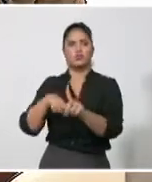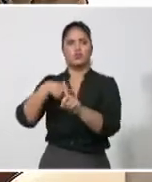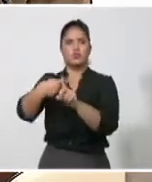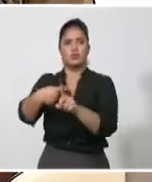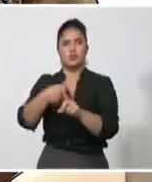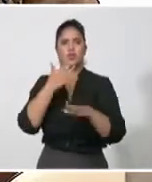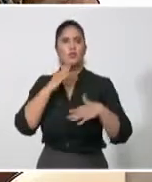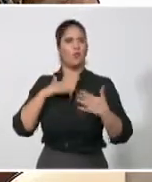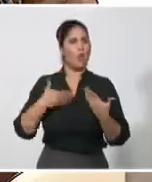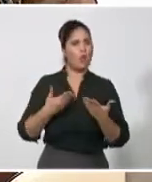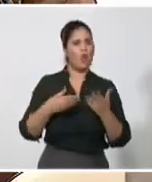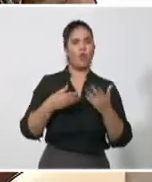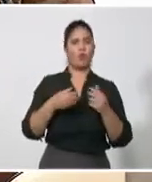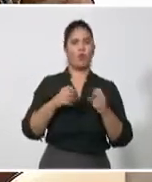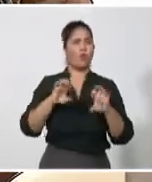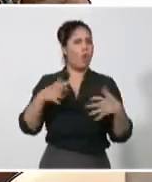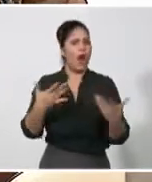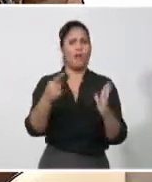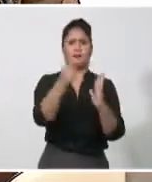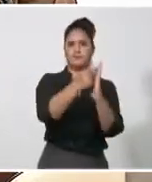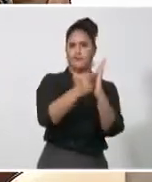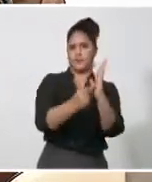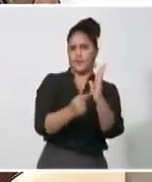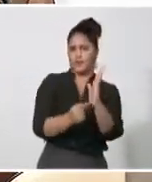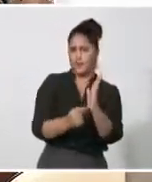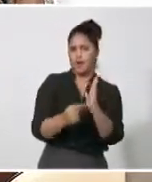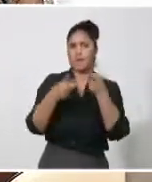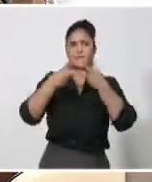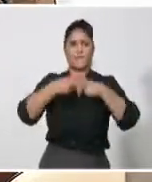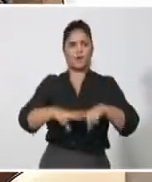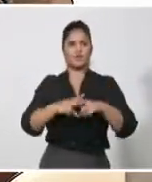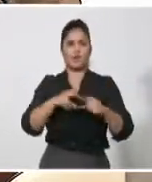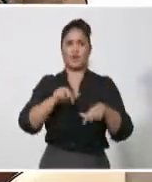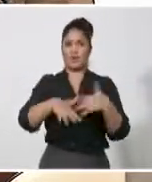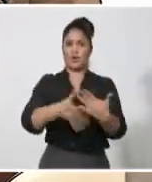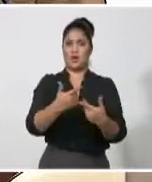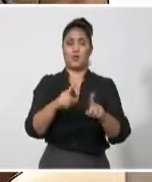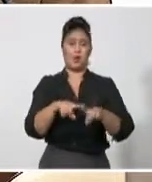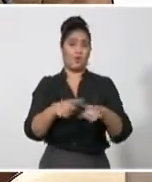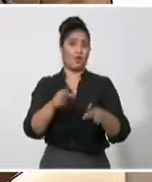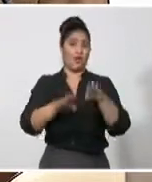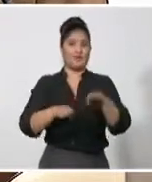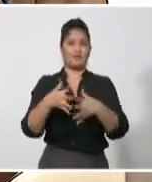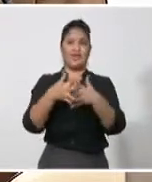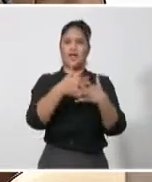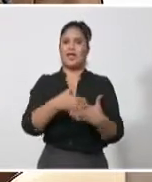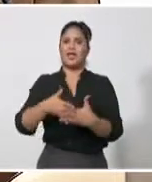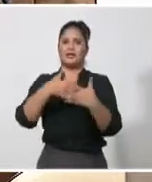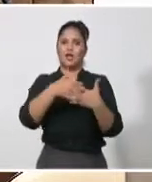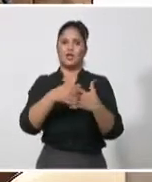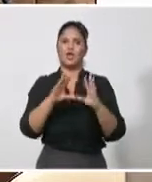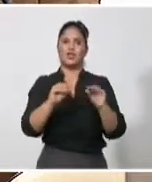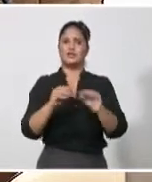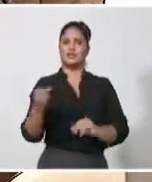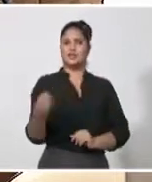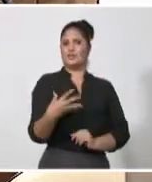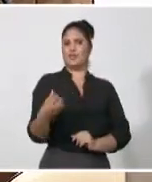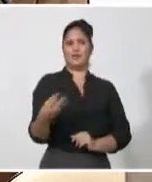está pasando, porque también el enemigo tergiversa en muchas ocasiones la realidad